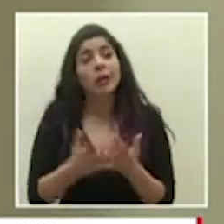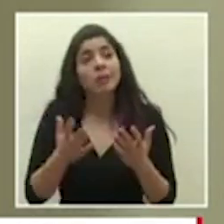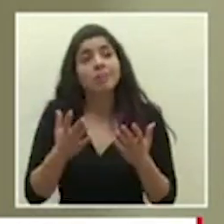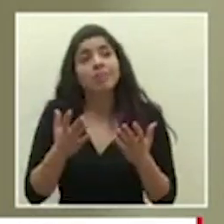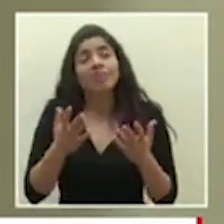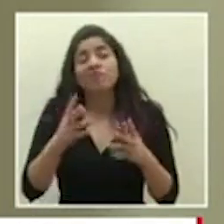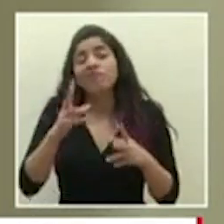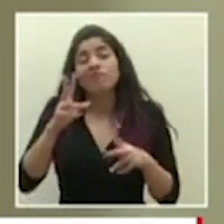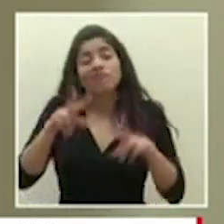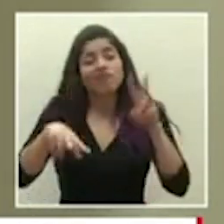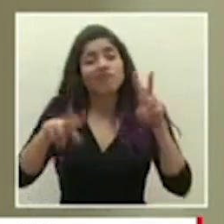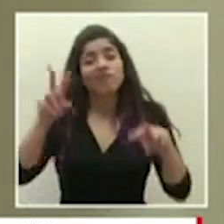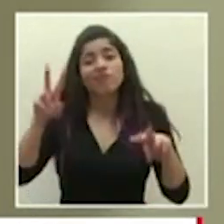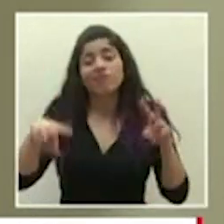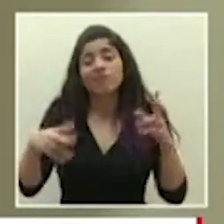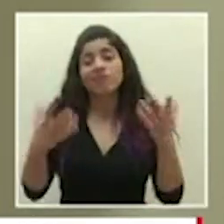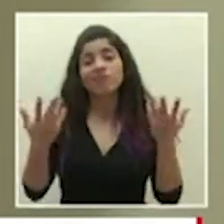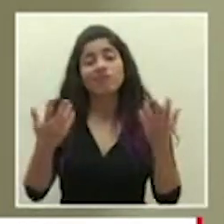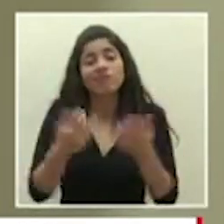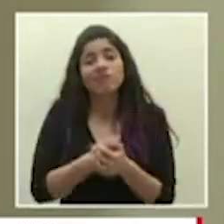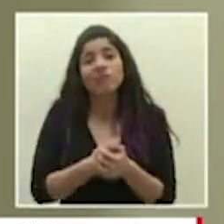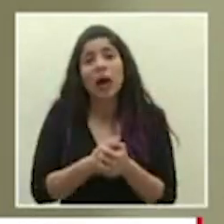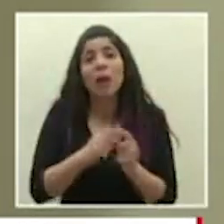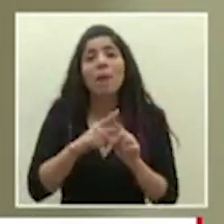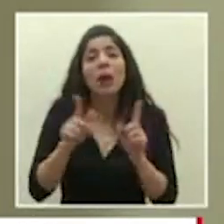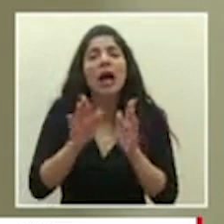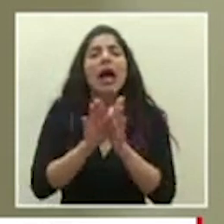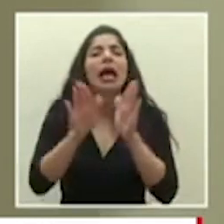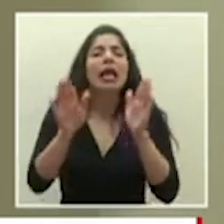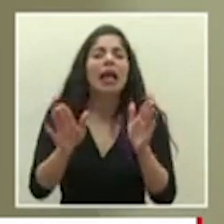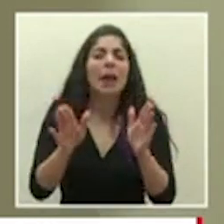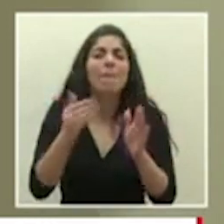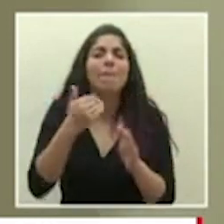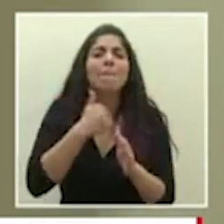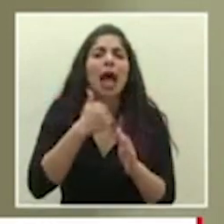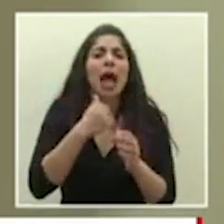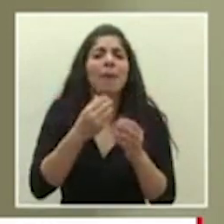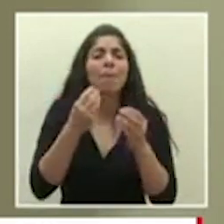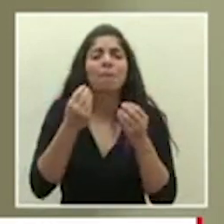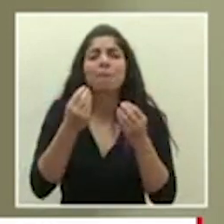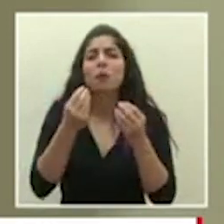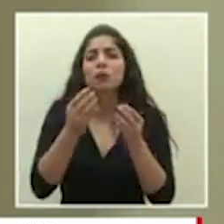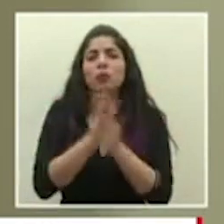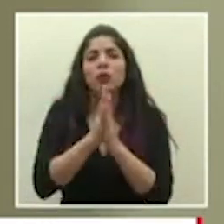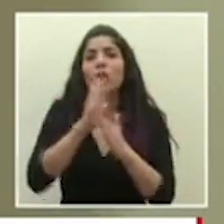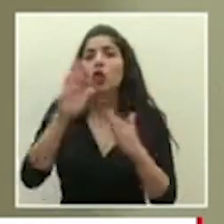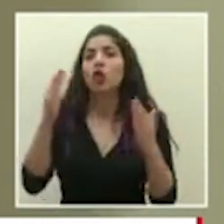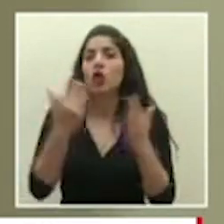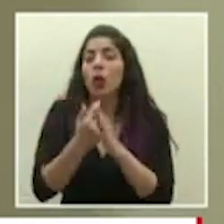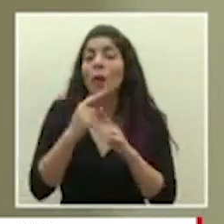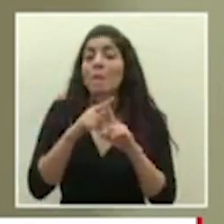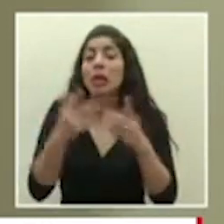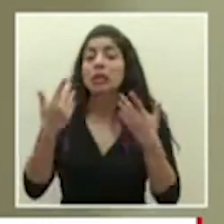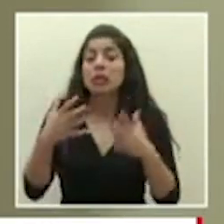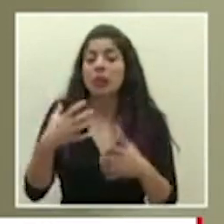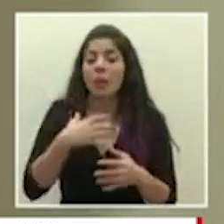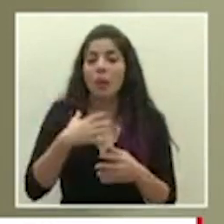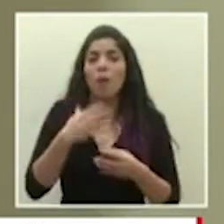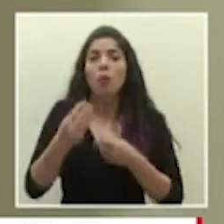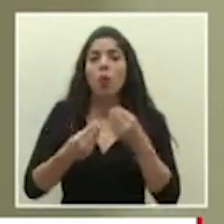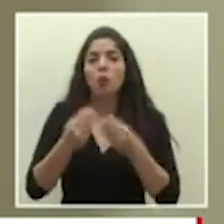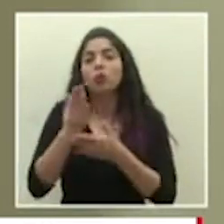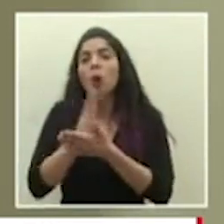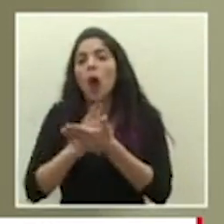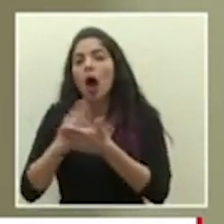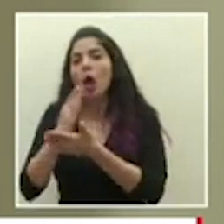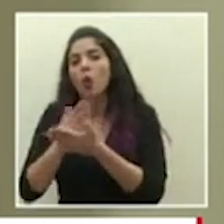varía pero en general hay una demanda por todos pero ya hay producción local de algunos